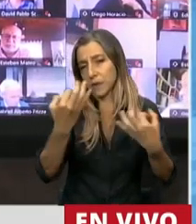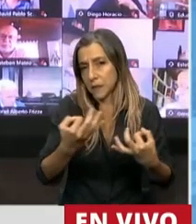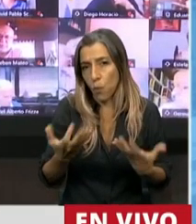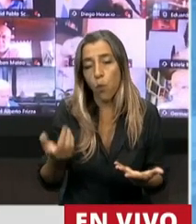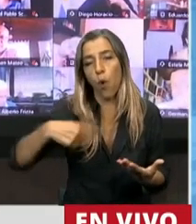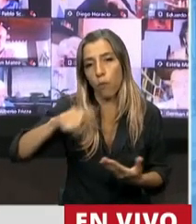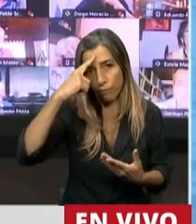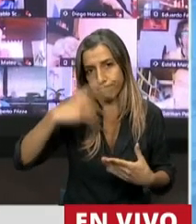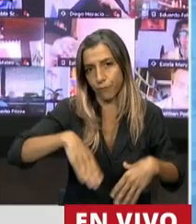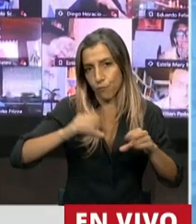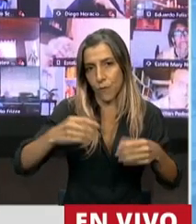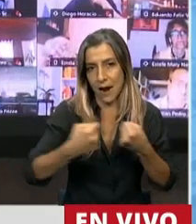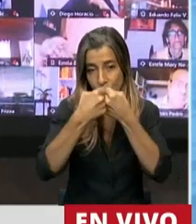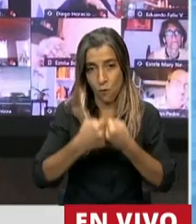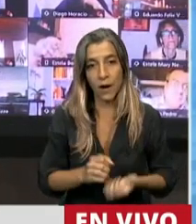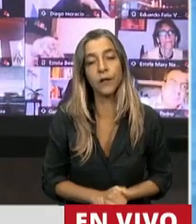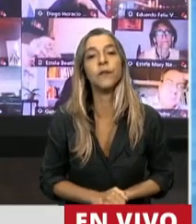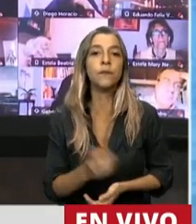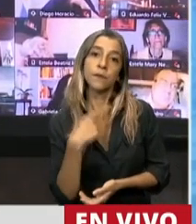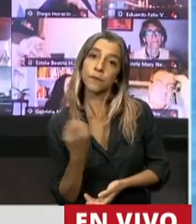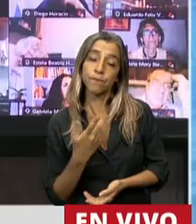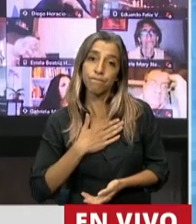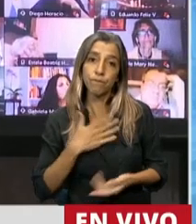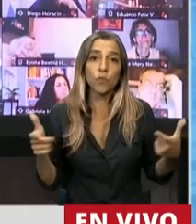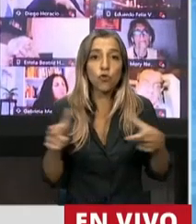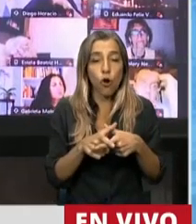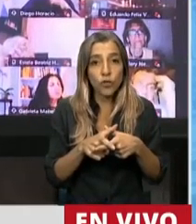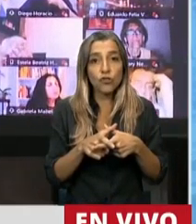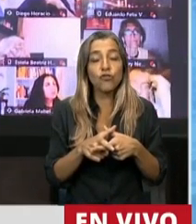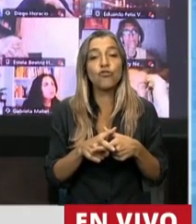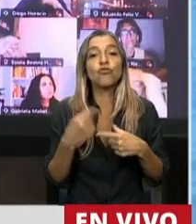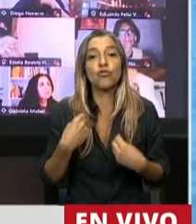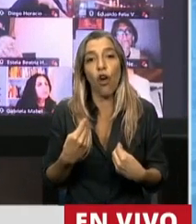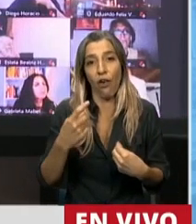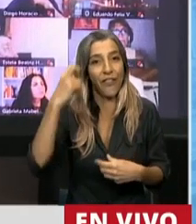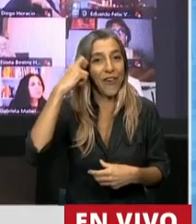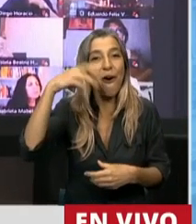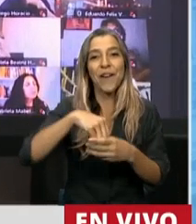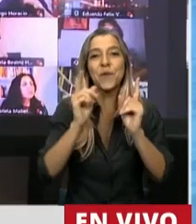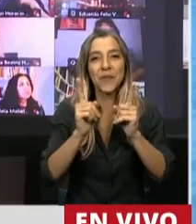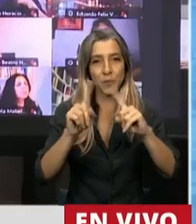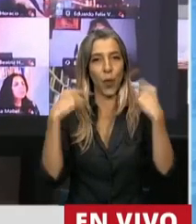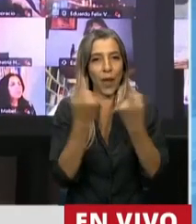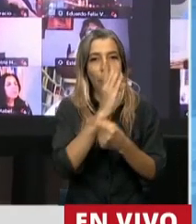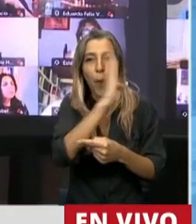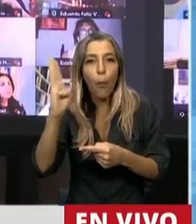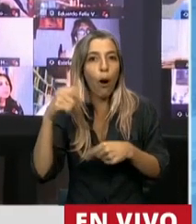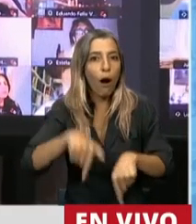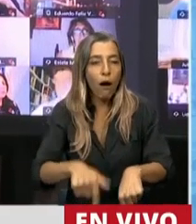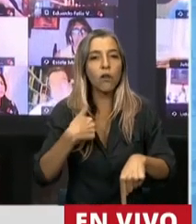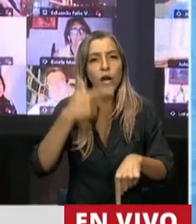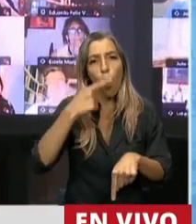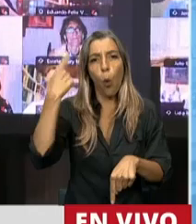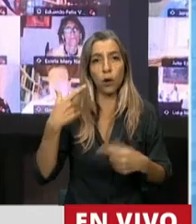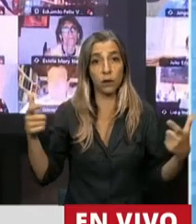nos tomamos el atrevimiento en la comisión bicameral de la Biblioteca del Congreso de la Nación en la última reunión plenaria,